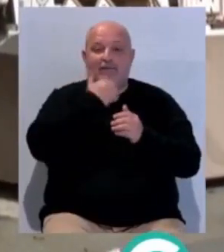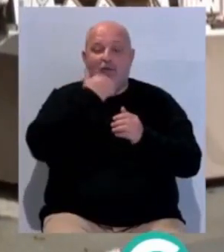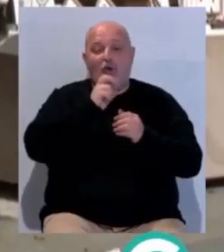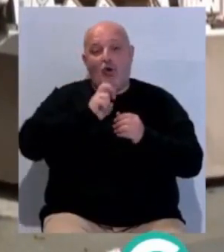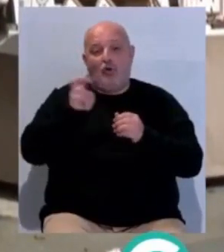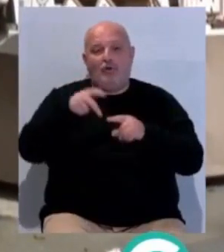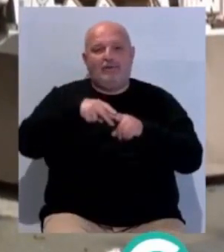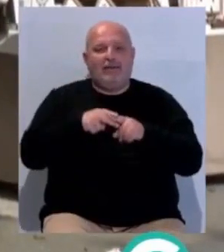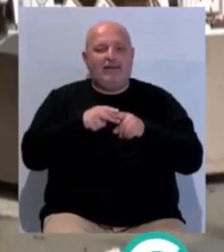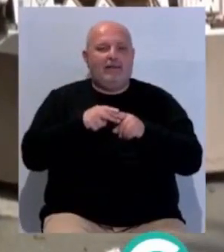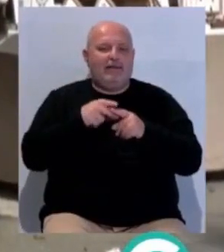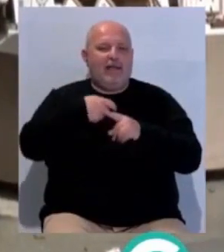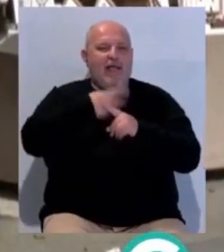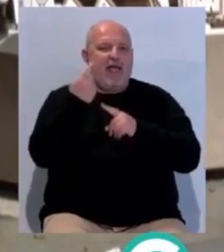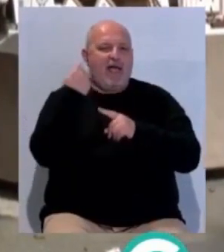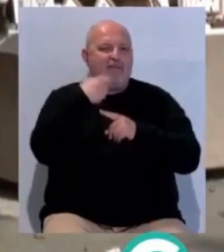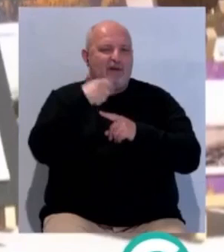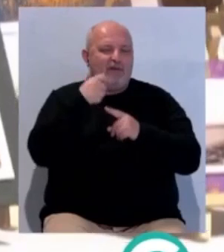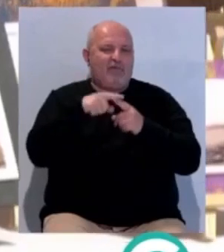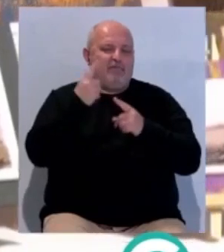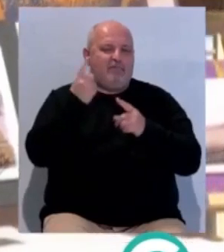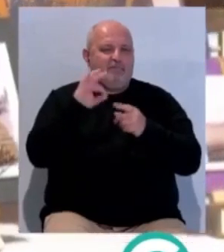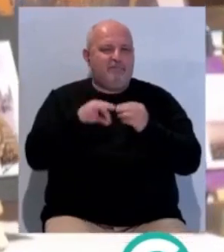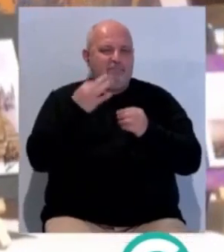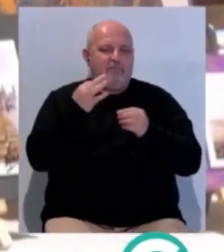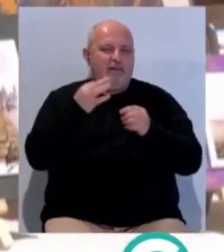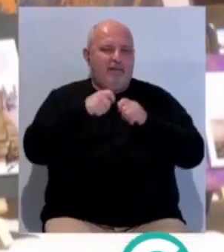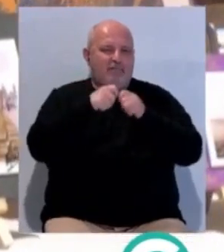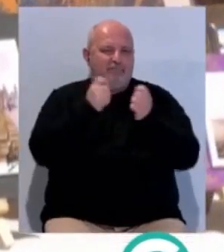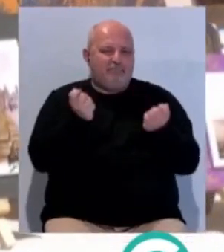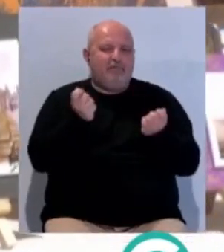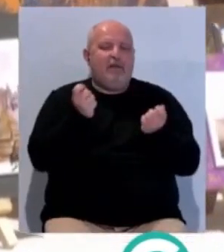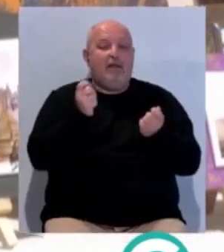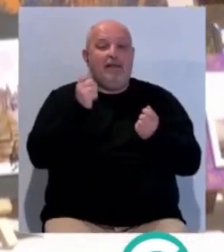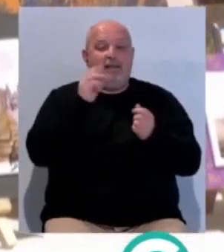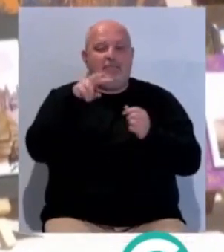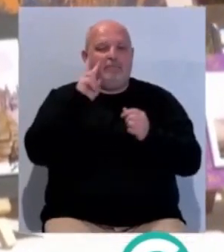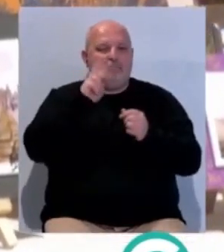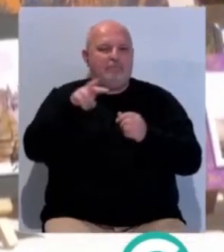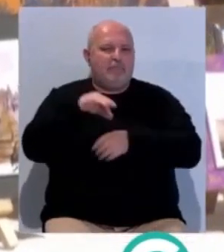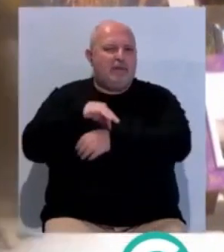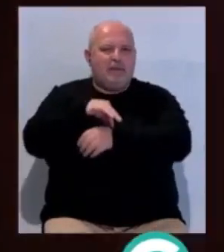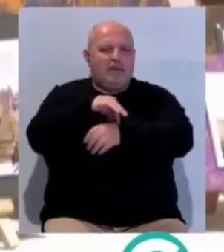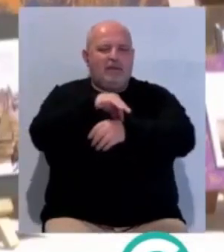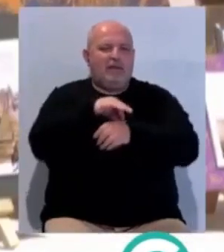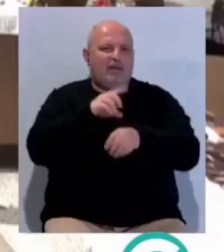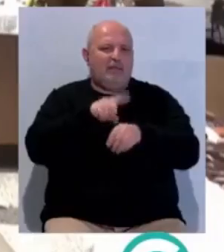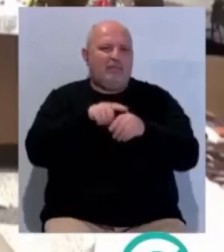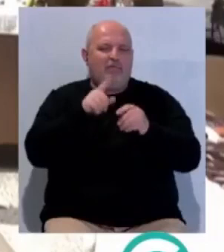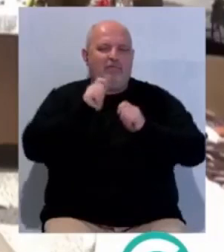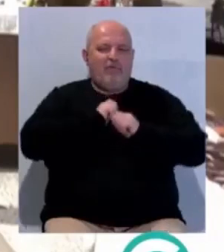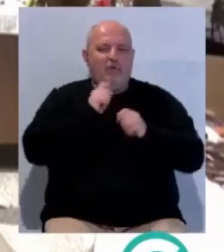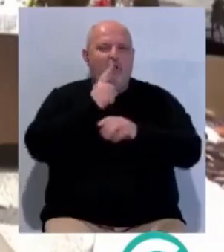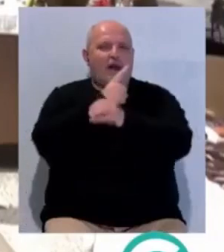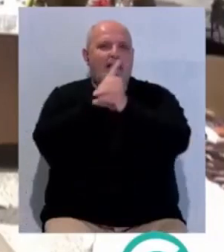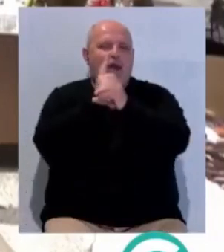desarrollarán talleres de abaniquería, macramé y marroquinería. Asimismo se celebrará la visita guiada dando vida al tiempo, así funciona